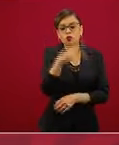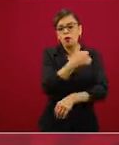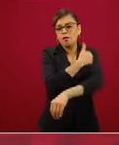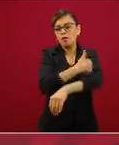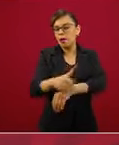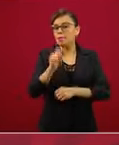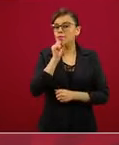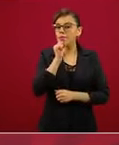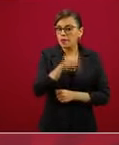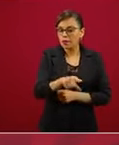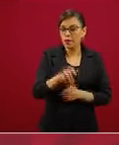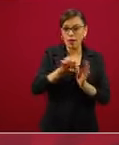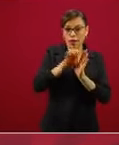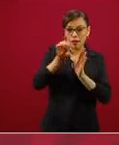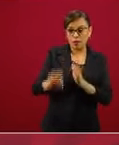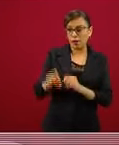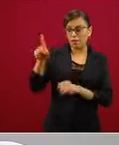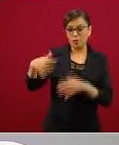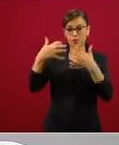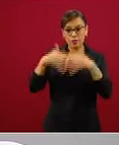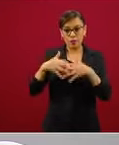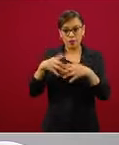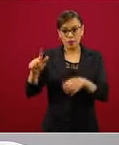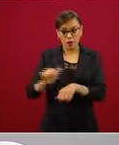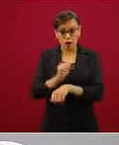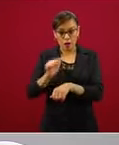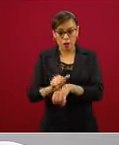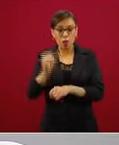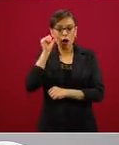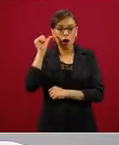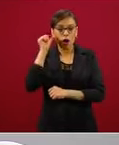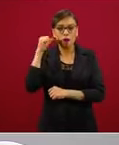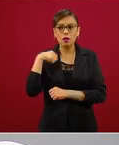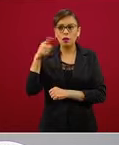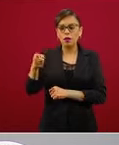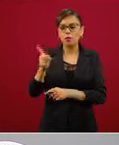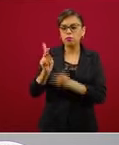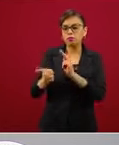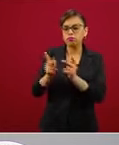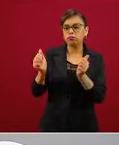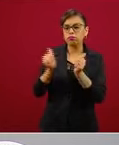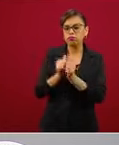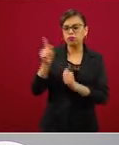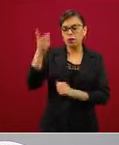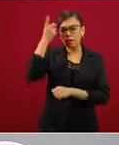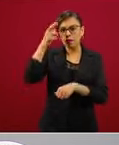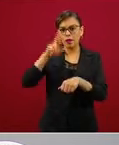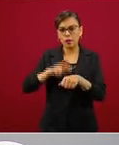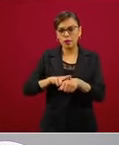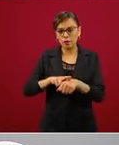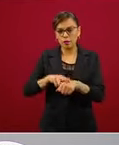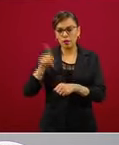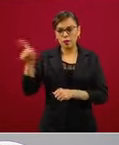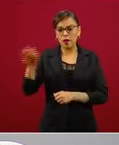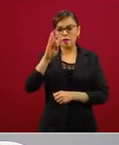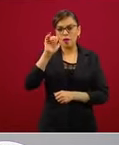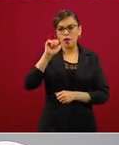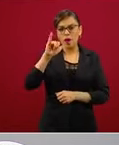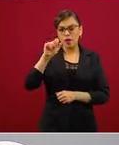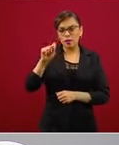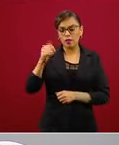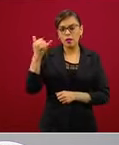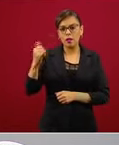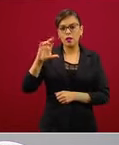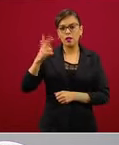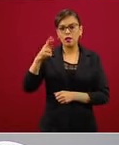Pongo el ejemplo de la industria automotriz. El día de ayer hablé con el director, el presidente de Fiat Chrysler y han establecido una